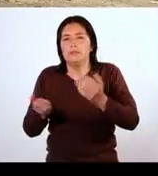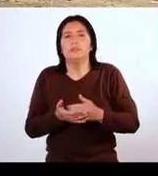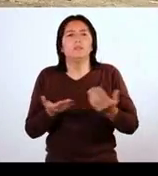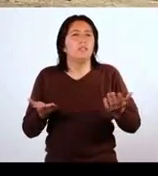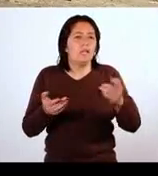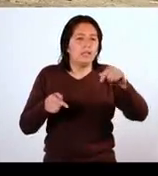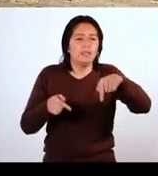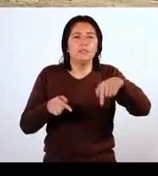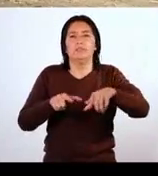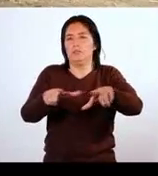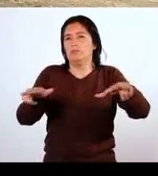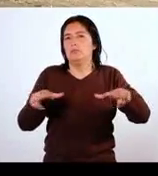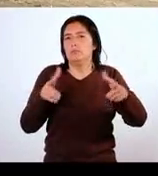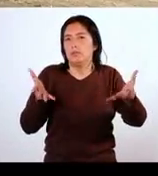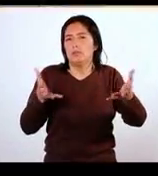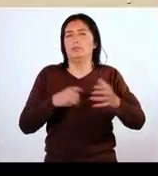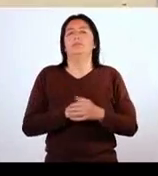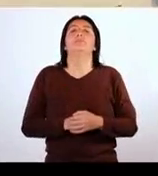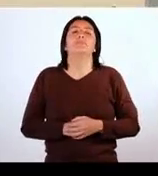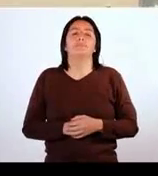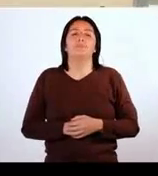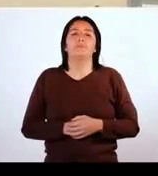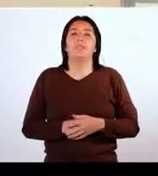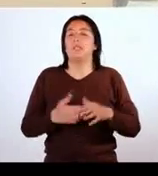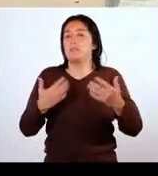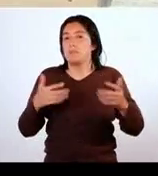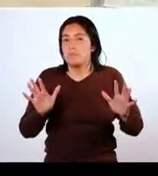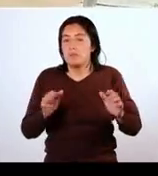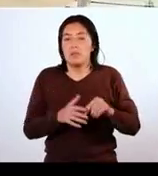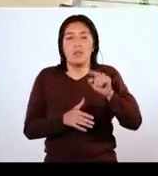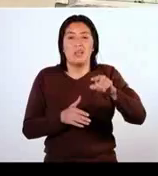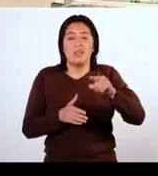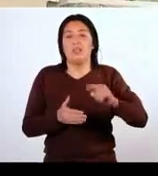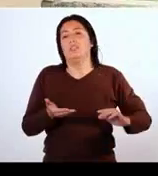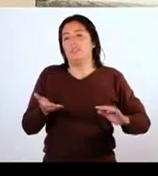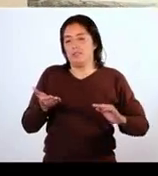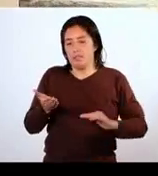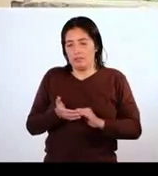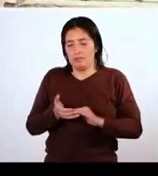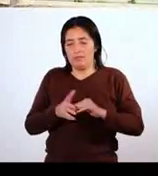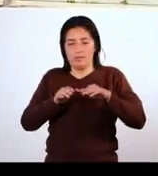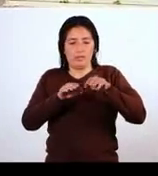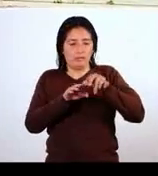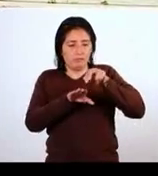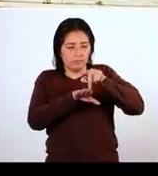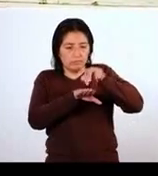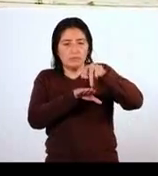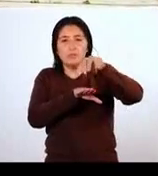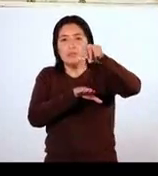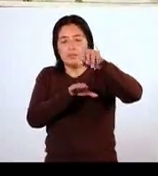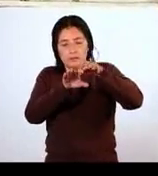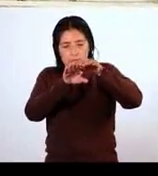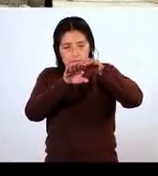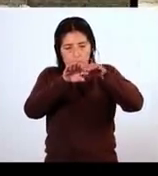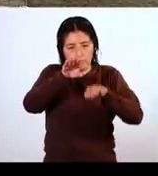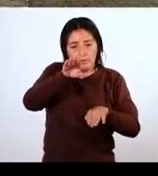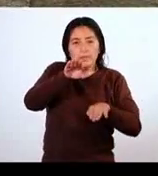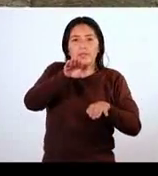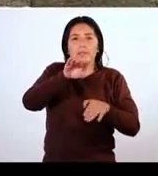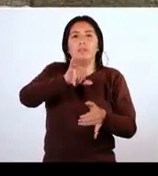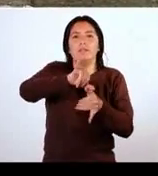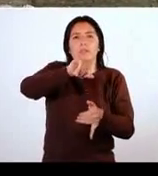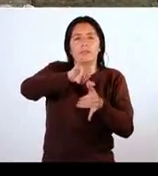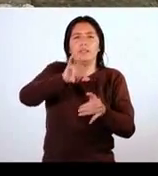encuentran en esta urbanización. Bien, este desnivel entre la calzada y la vereda es de 15